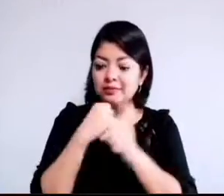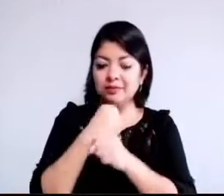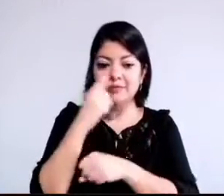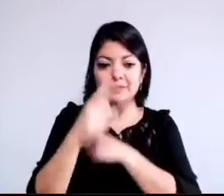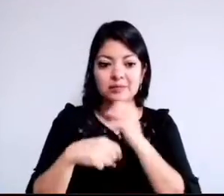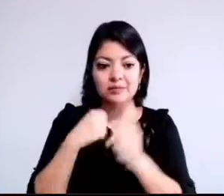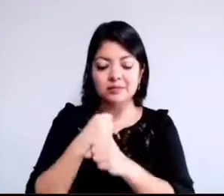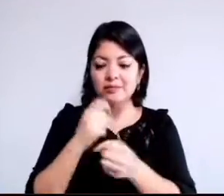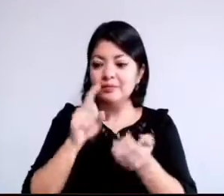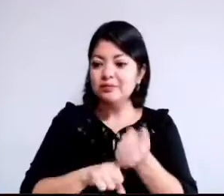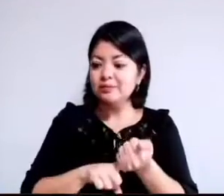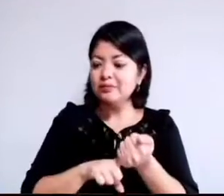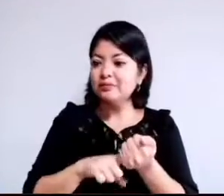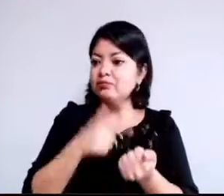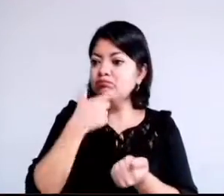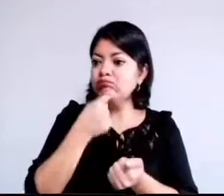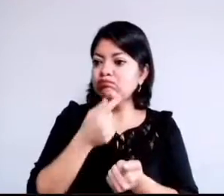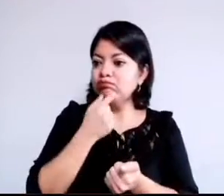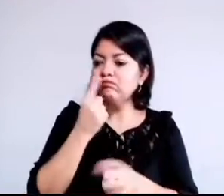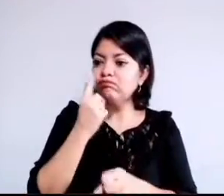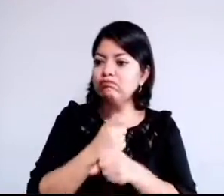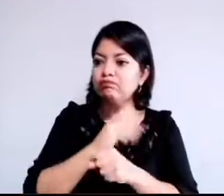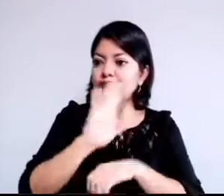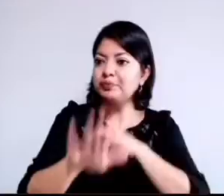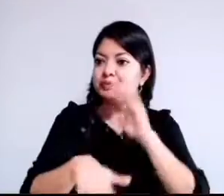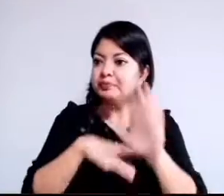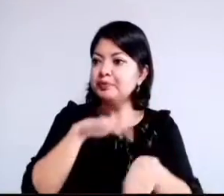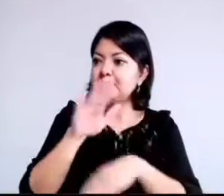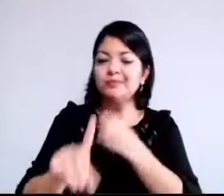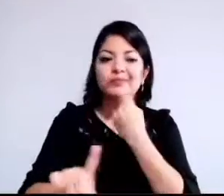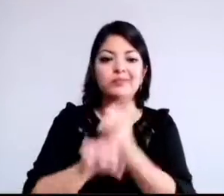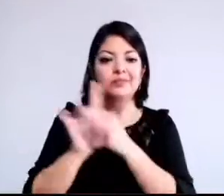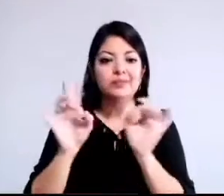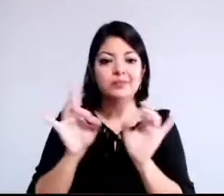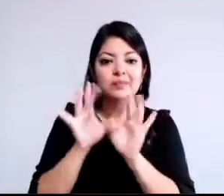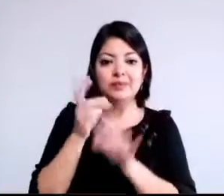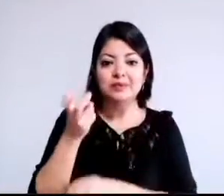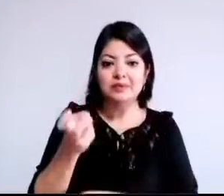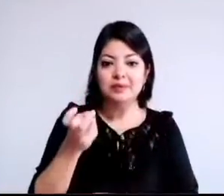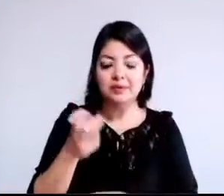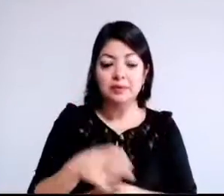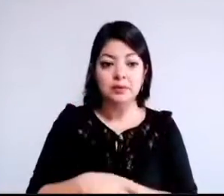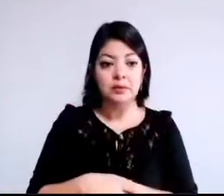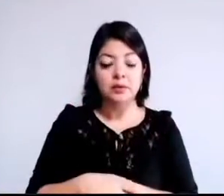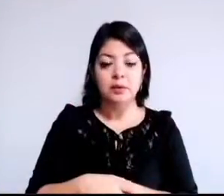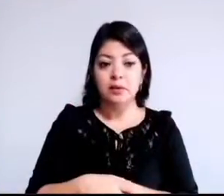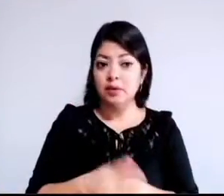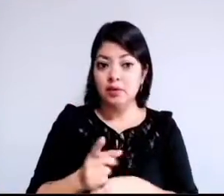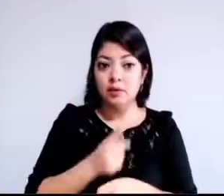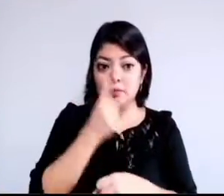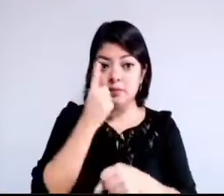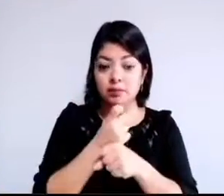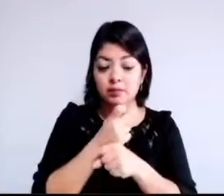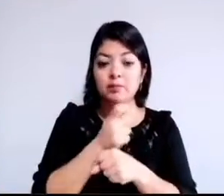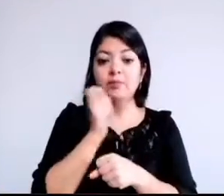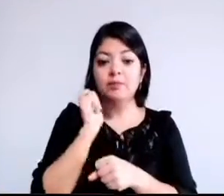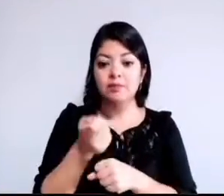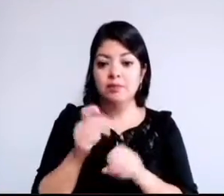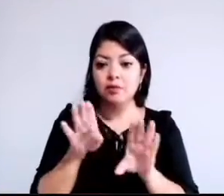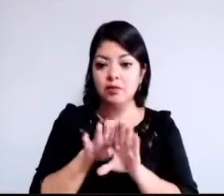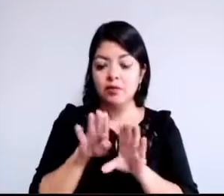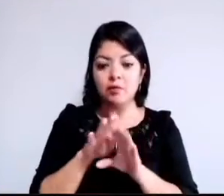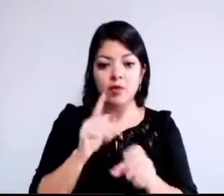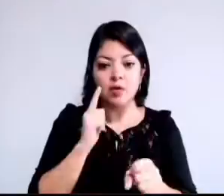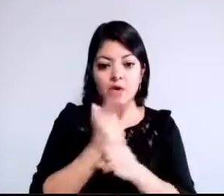la vida de más hombres como consecuencia. principalmente del diagnóstico